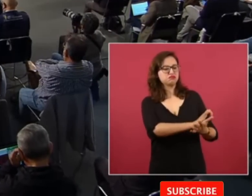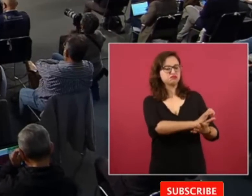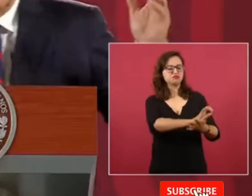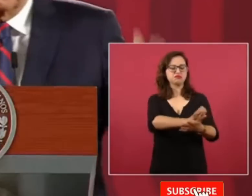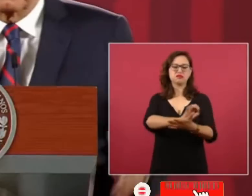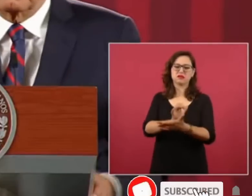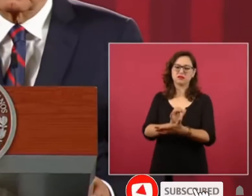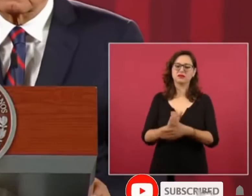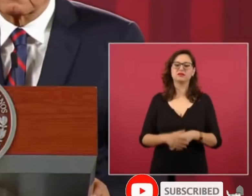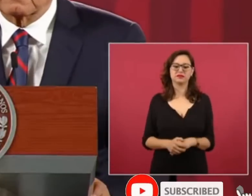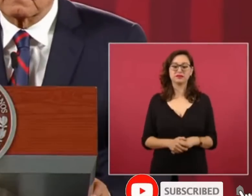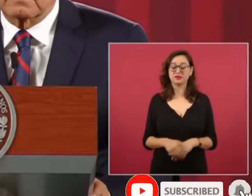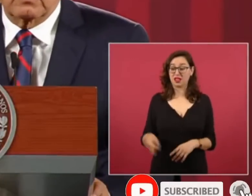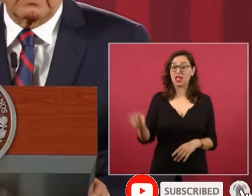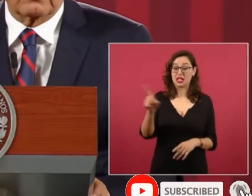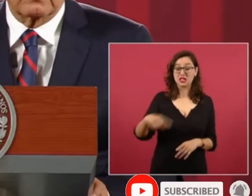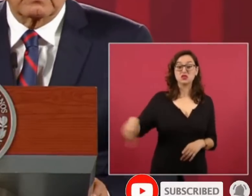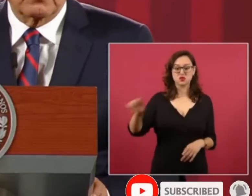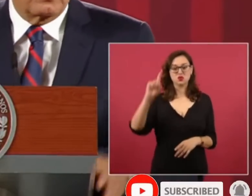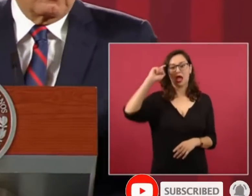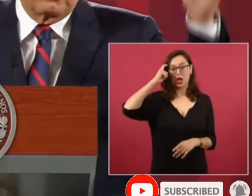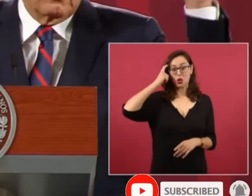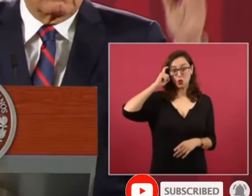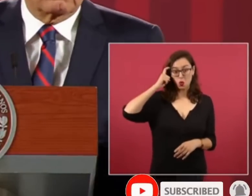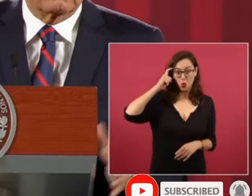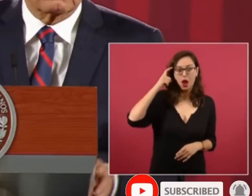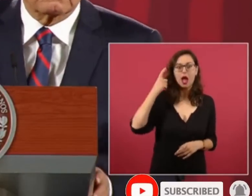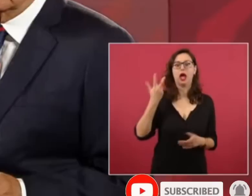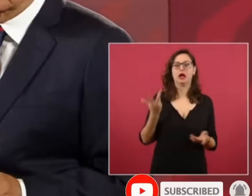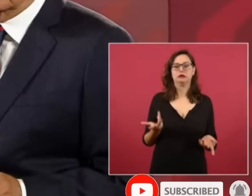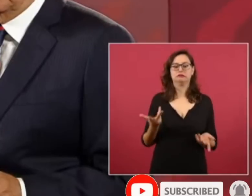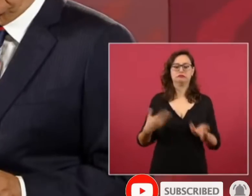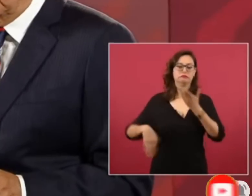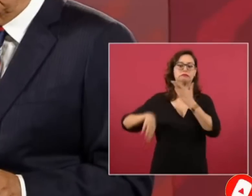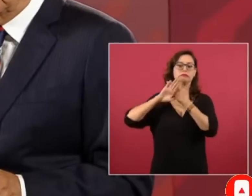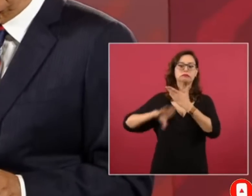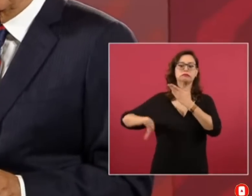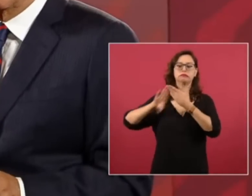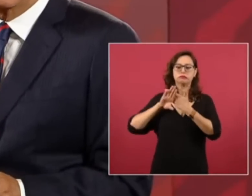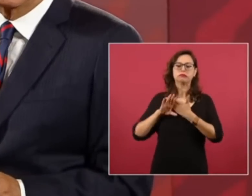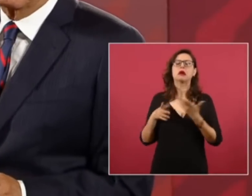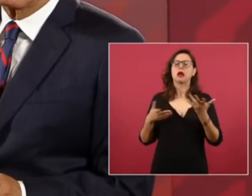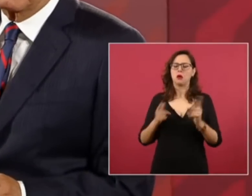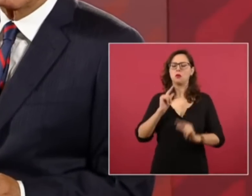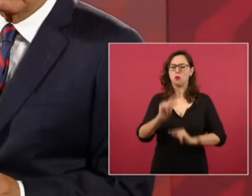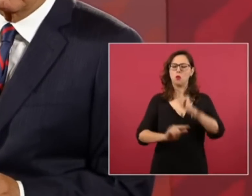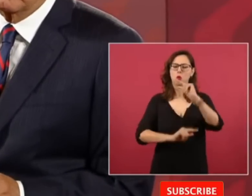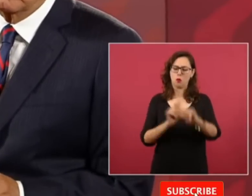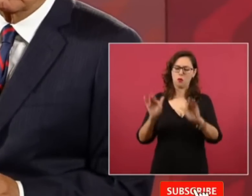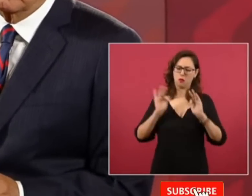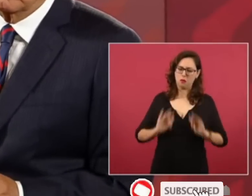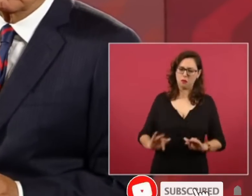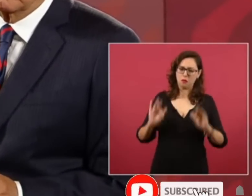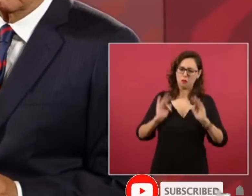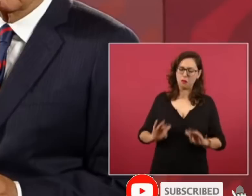ellos son los que están enojados pero también se les va a ir quitando y tenemos que hablar de esto